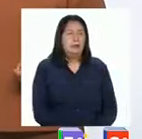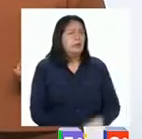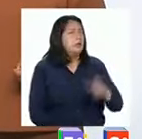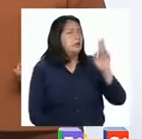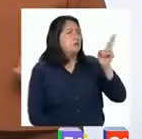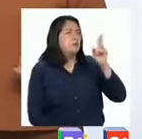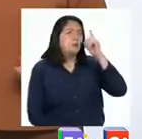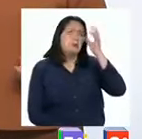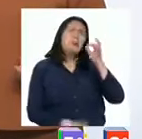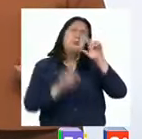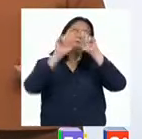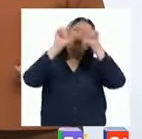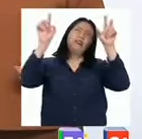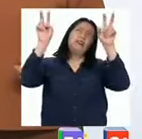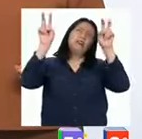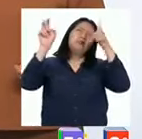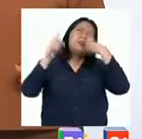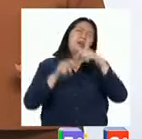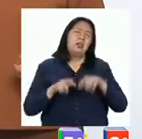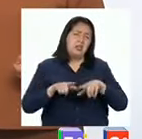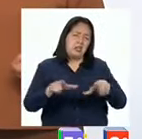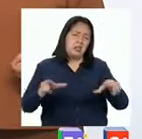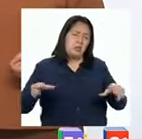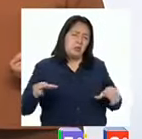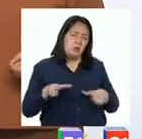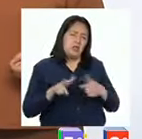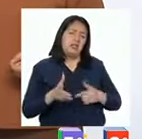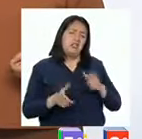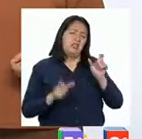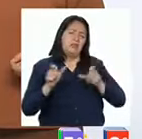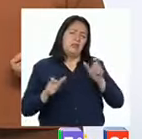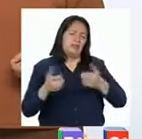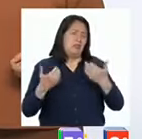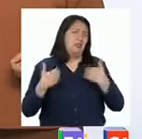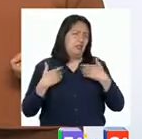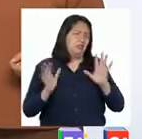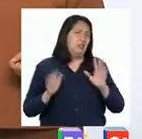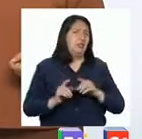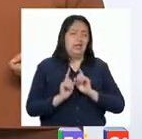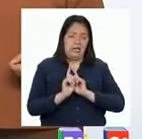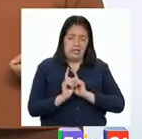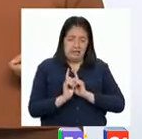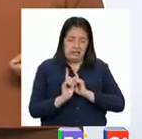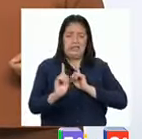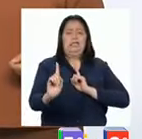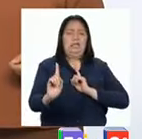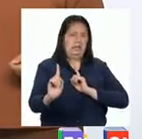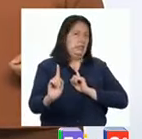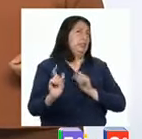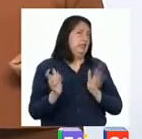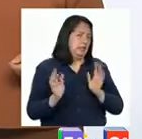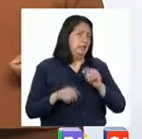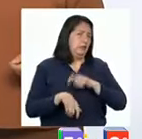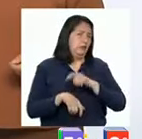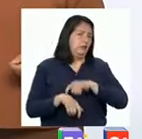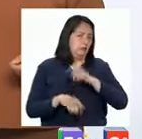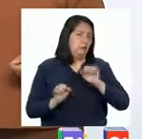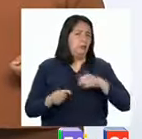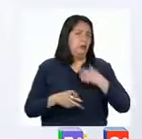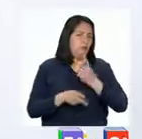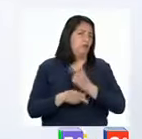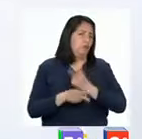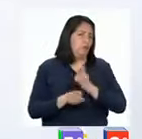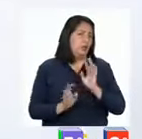Profesora, creo que el título se refiere al espacio que todos debemos tener, es decir, a la distancia que debemos mantener en estos tiempos para poder